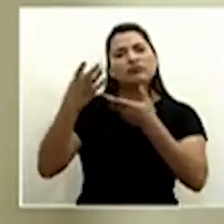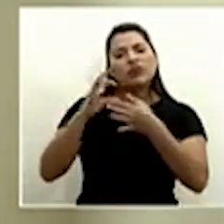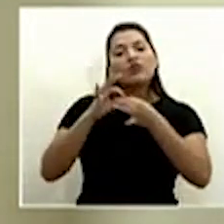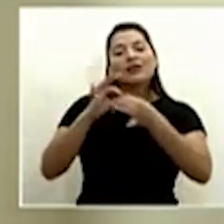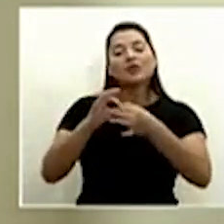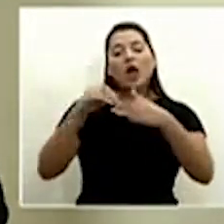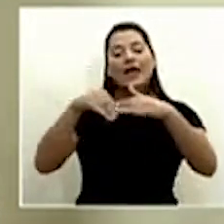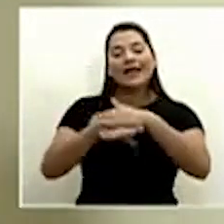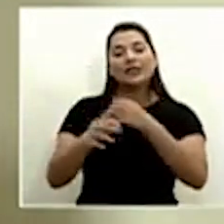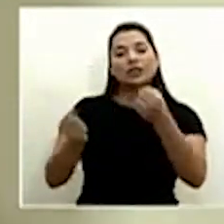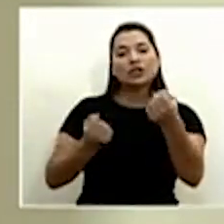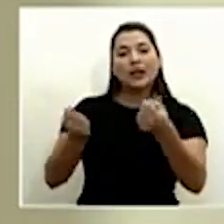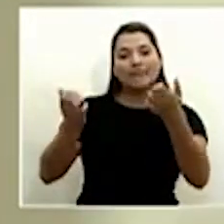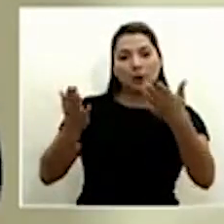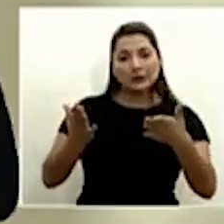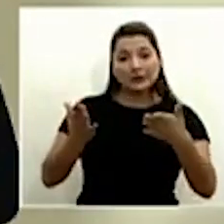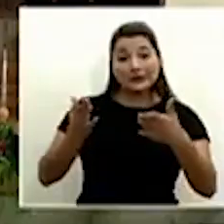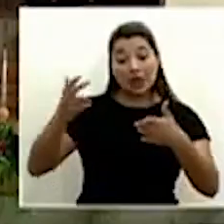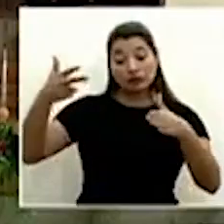transportistas.